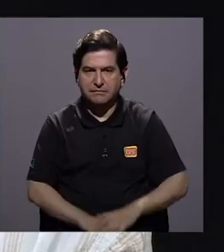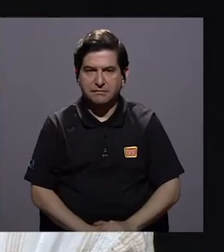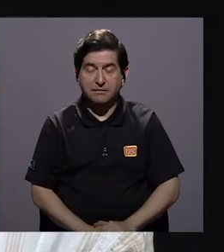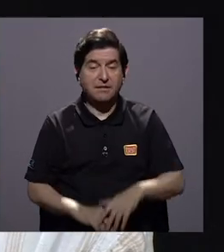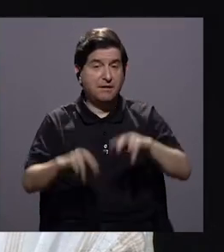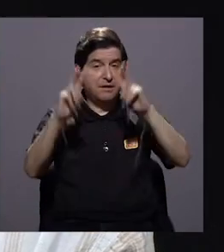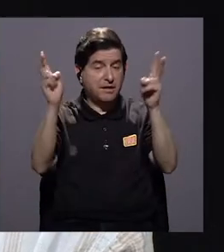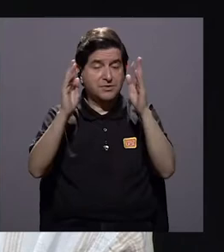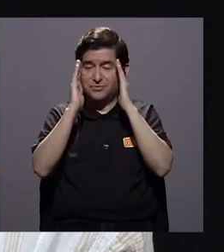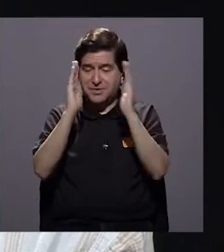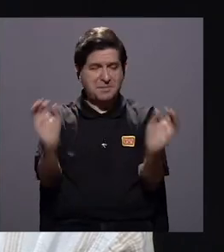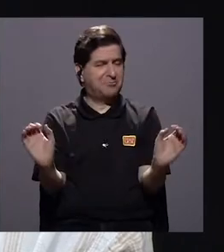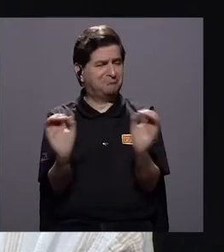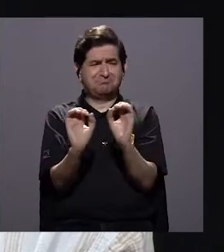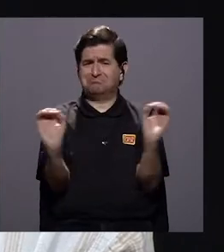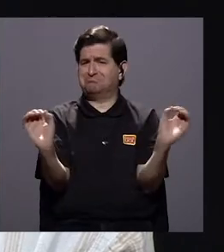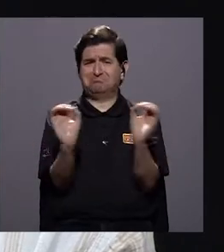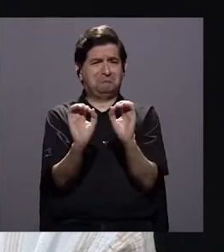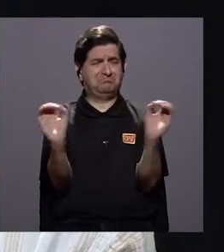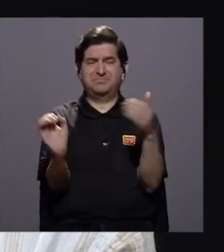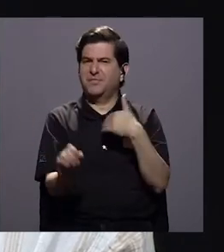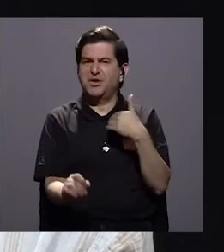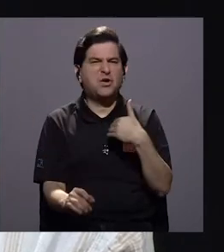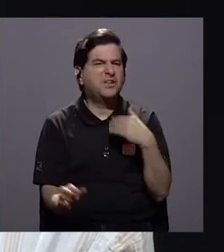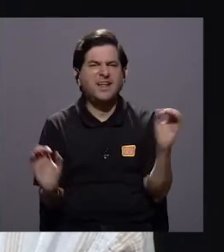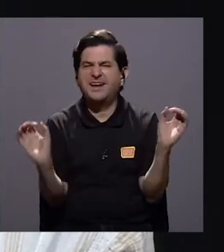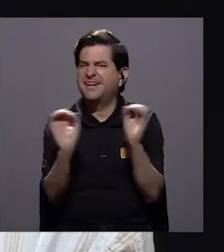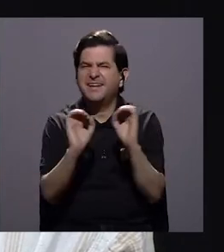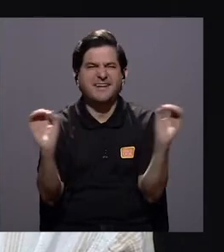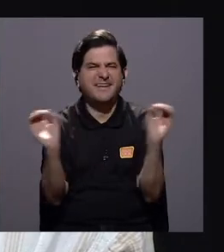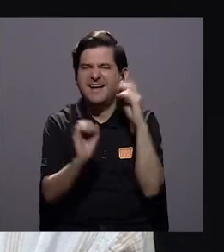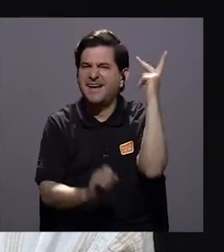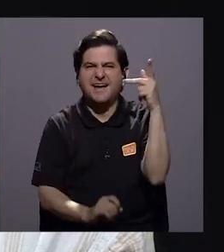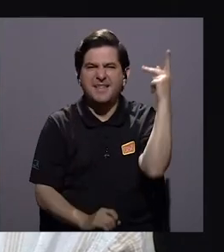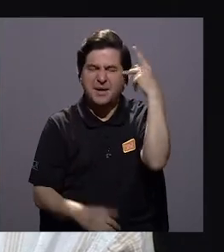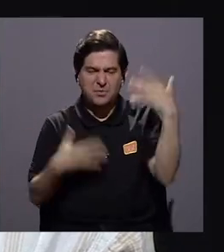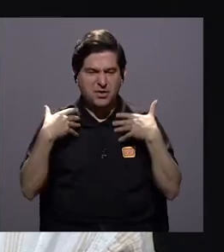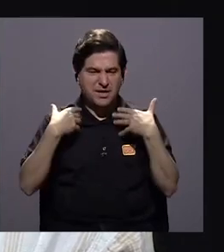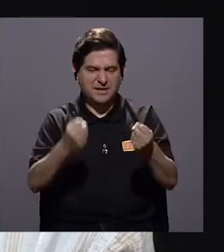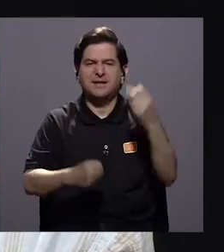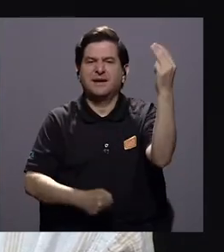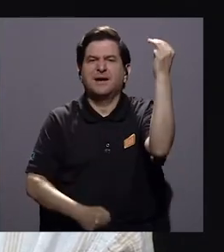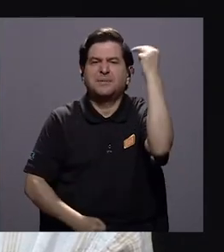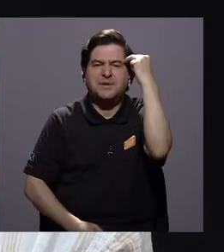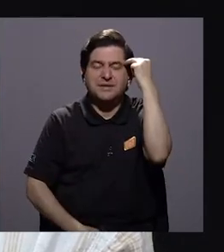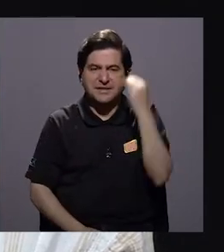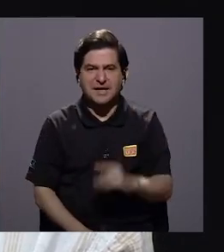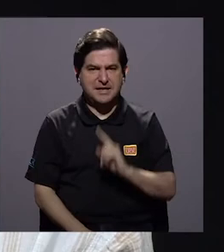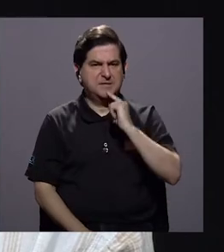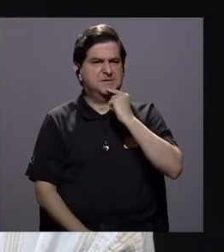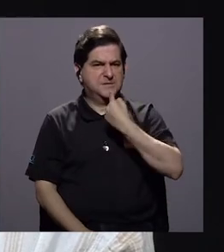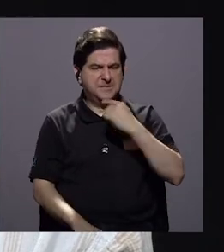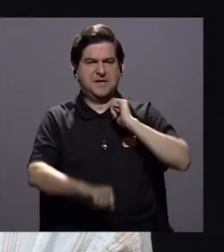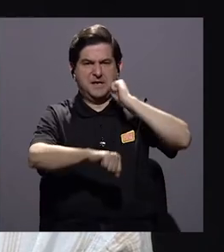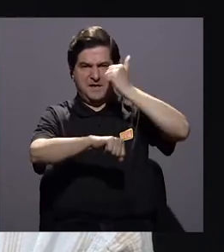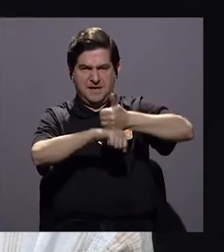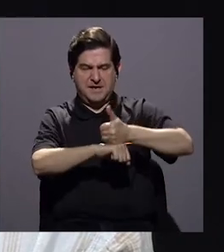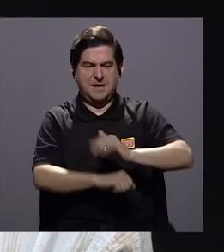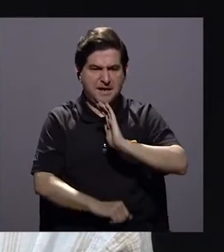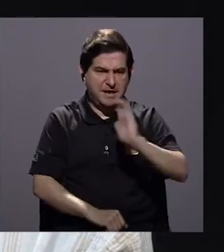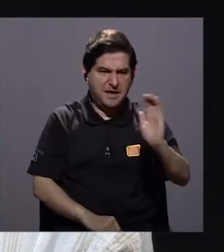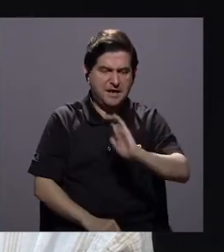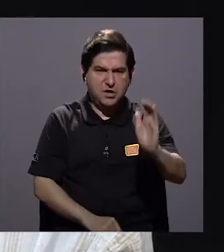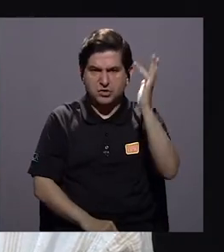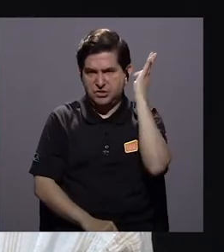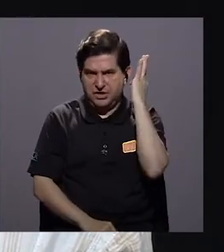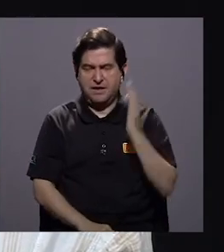Y es un tema que no se trata. Es un tema que no tenemos aquí ninguna política de salud mental seria y determinada para niños